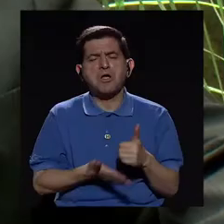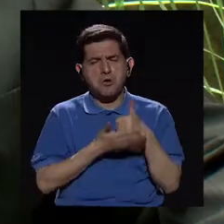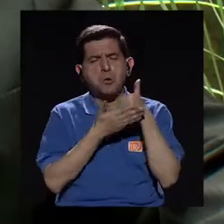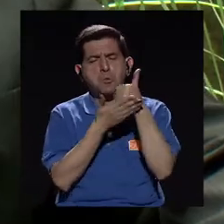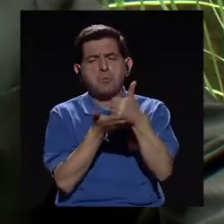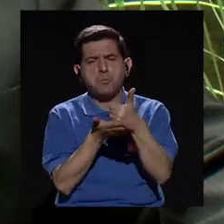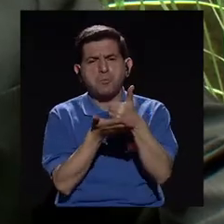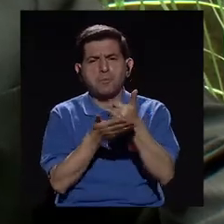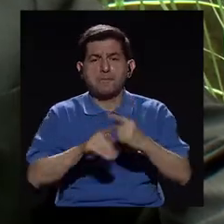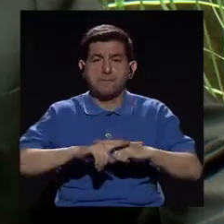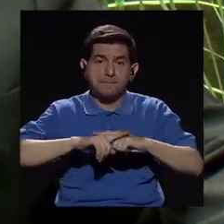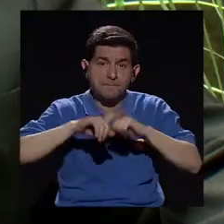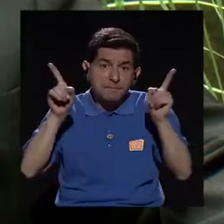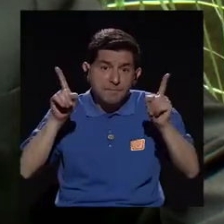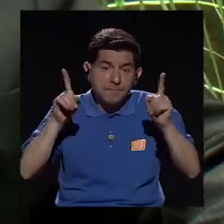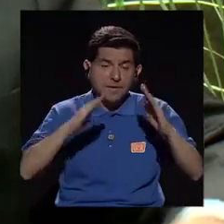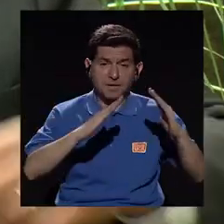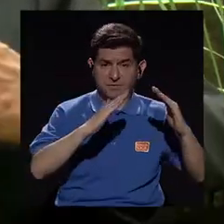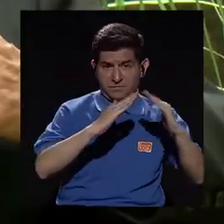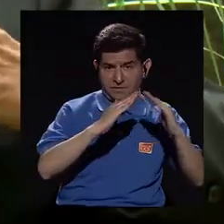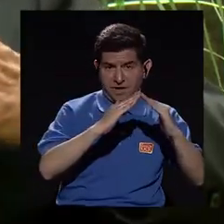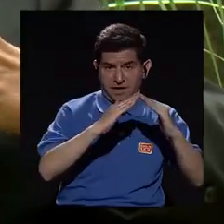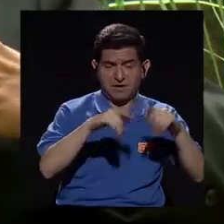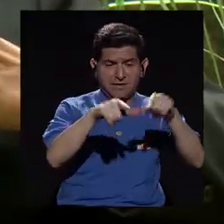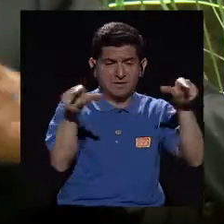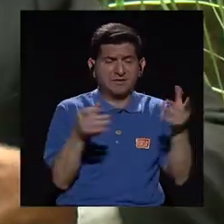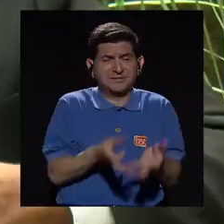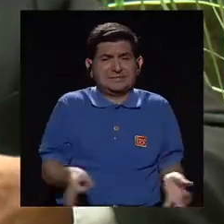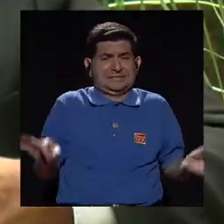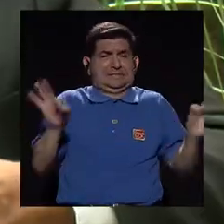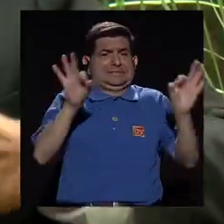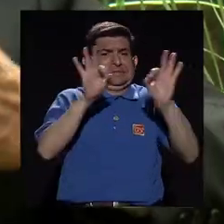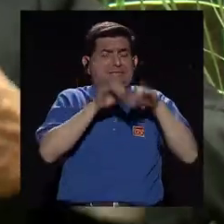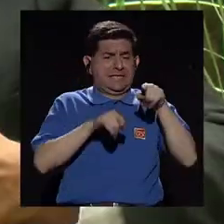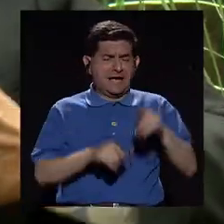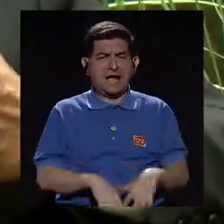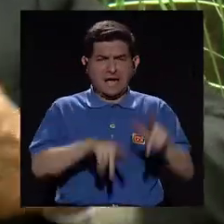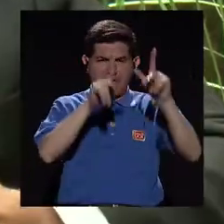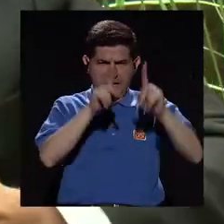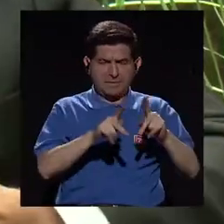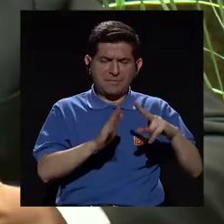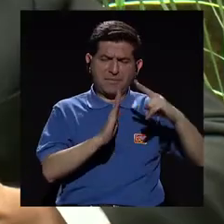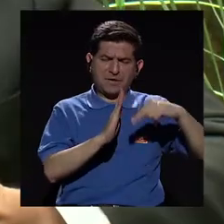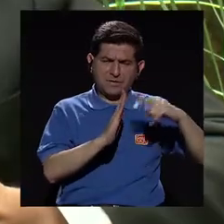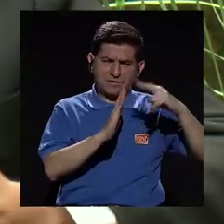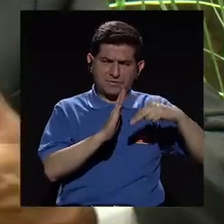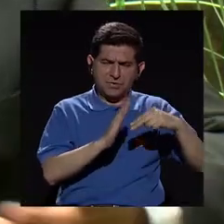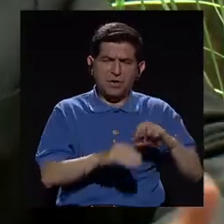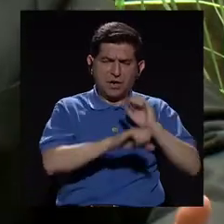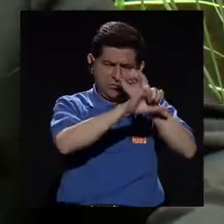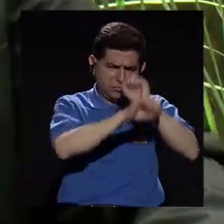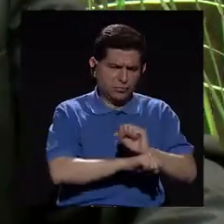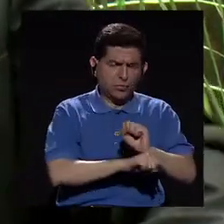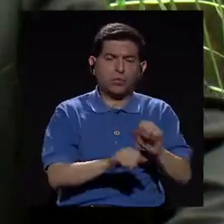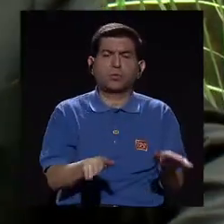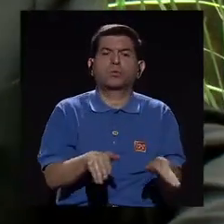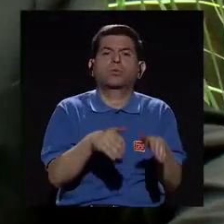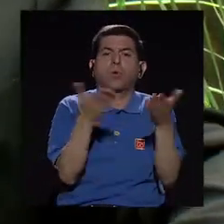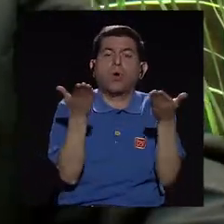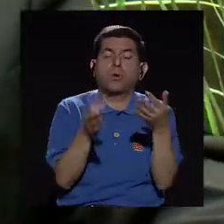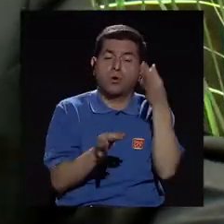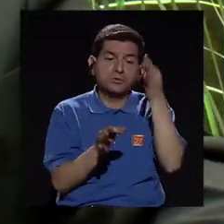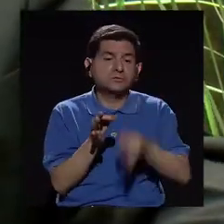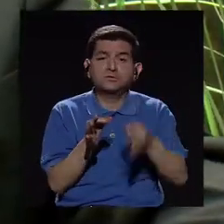muchísimo, pero es el hogar el punto fundamental donde se forma una persona lectora. ¿Y cómo se hace?